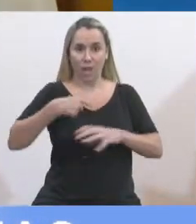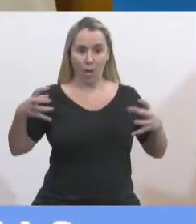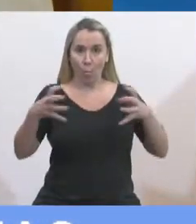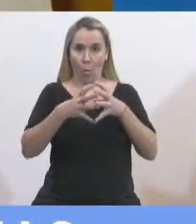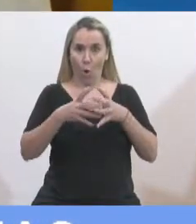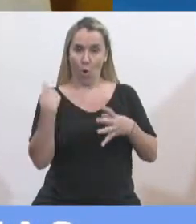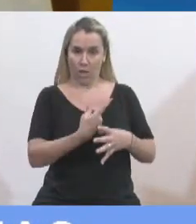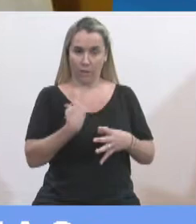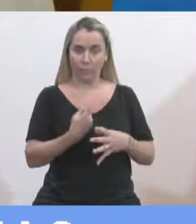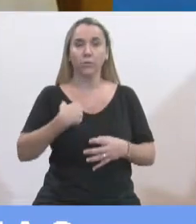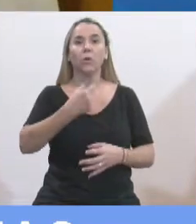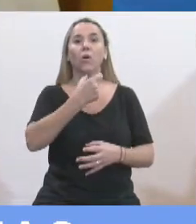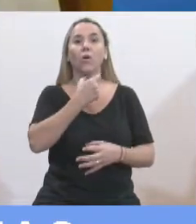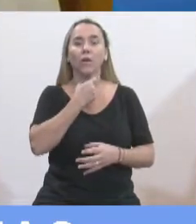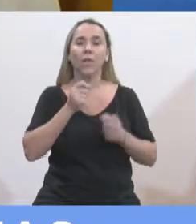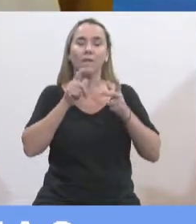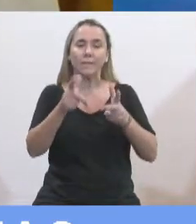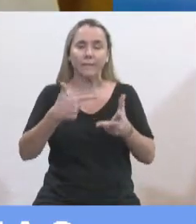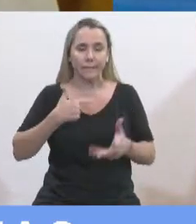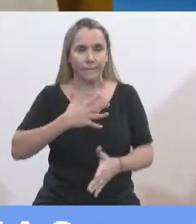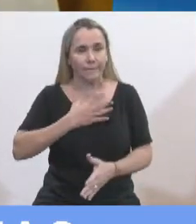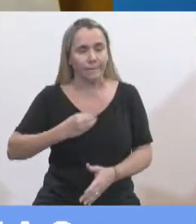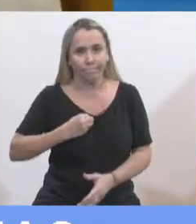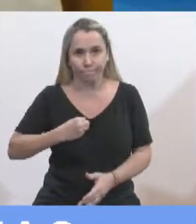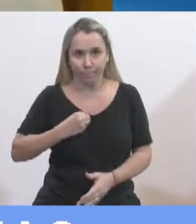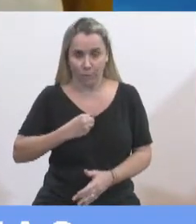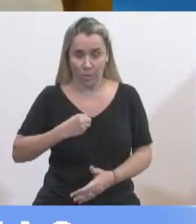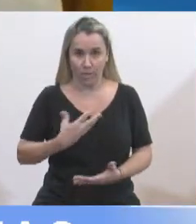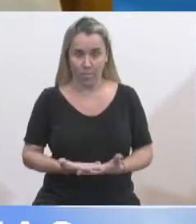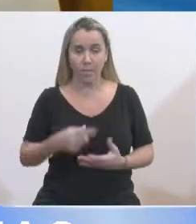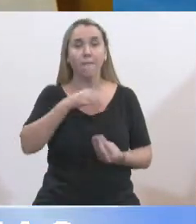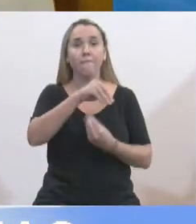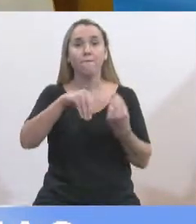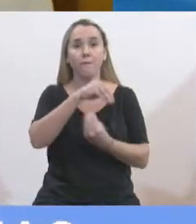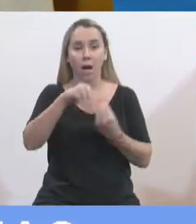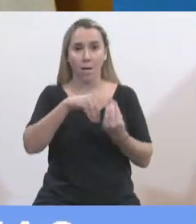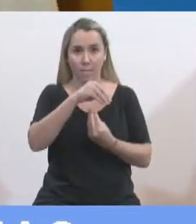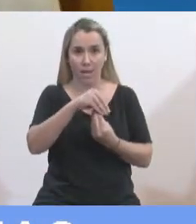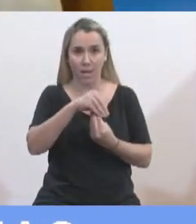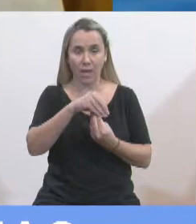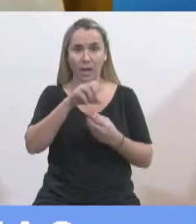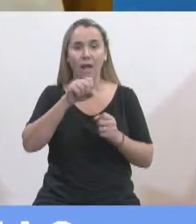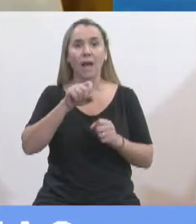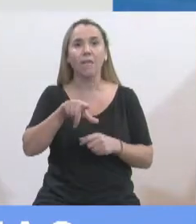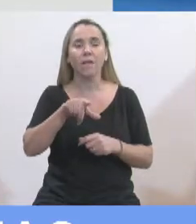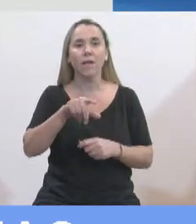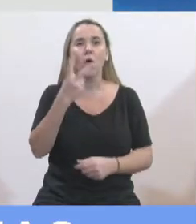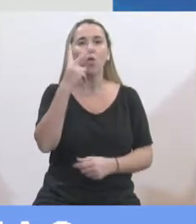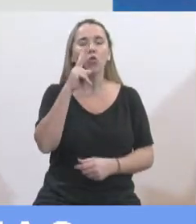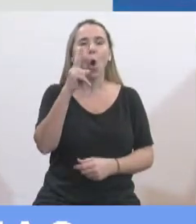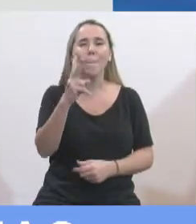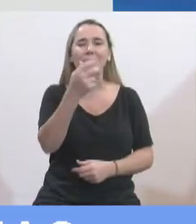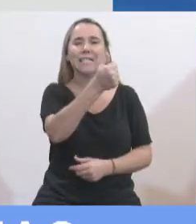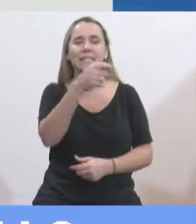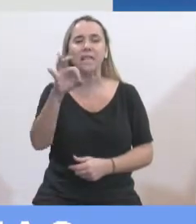ofrecer nuestras condolencias a los familiares de los 2.600